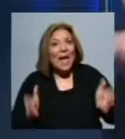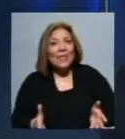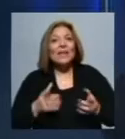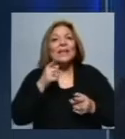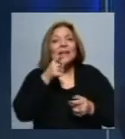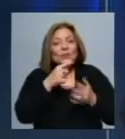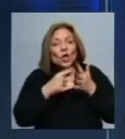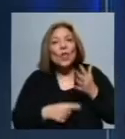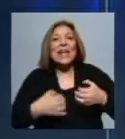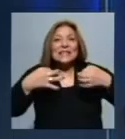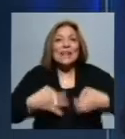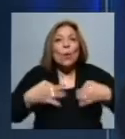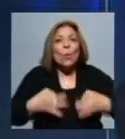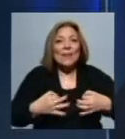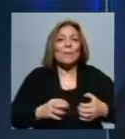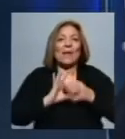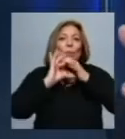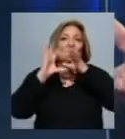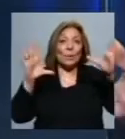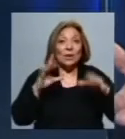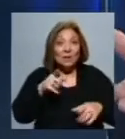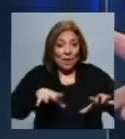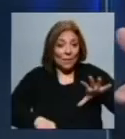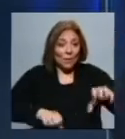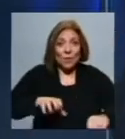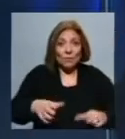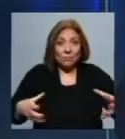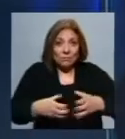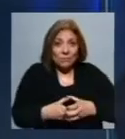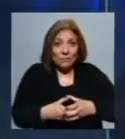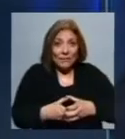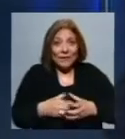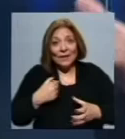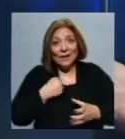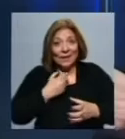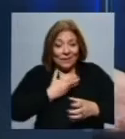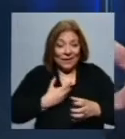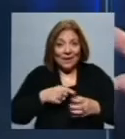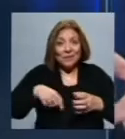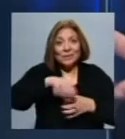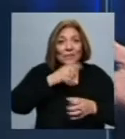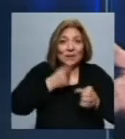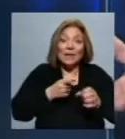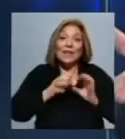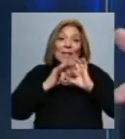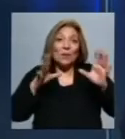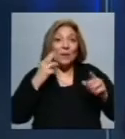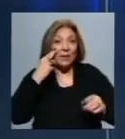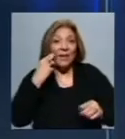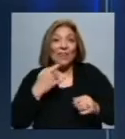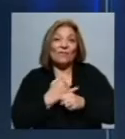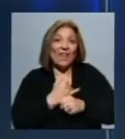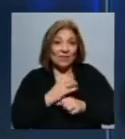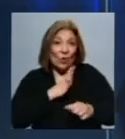que son garantías para la democracia. Porque donde hay monopolios y oligopolios en los medios, tenemos una democracia complicada y defectuosa,